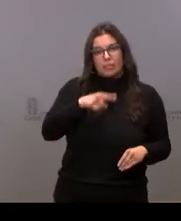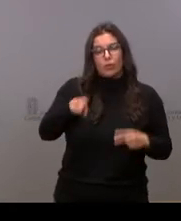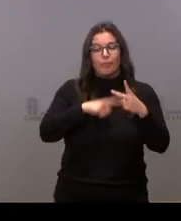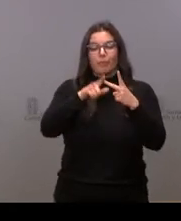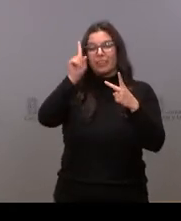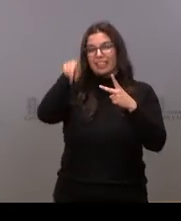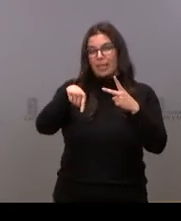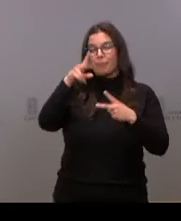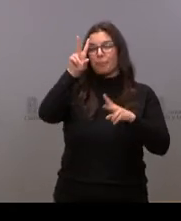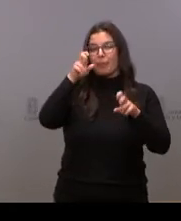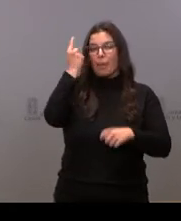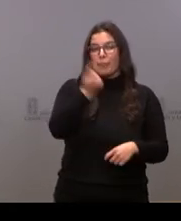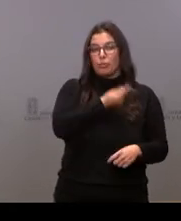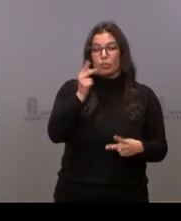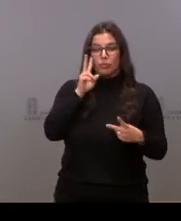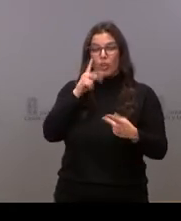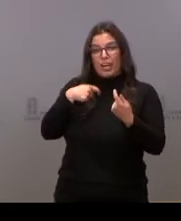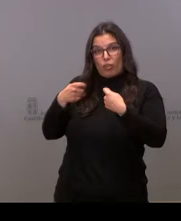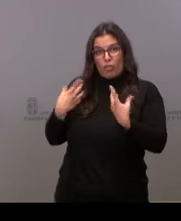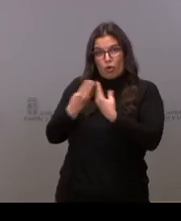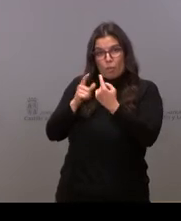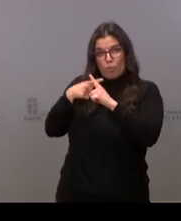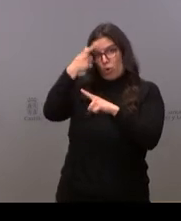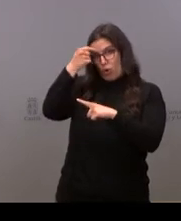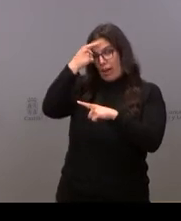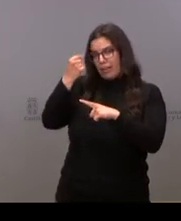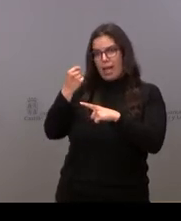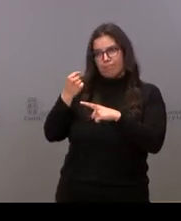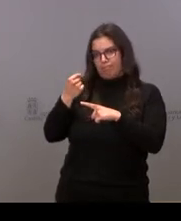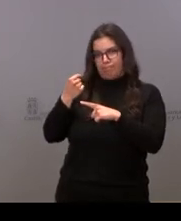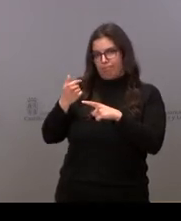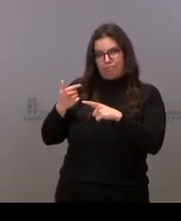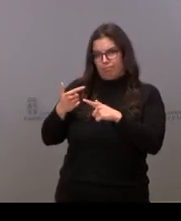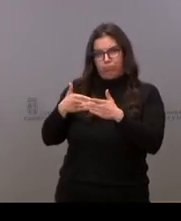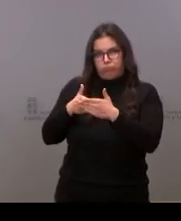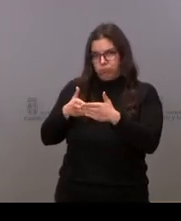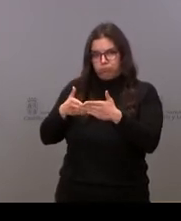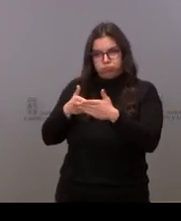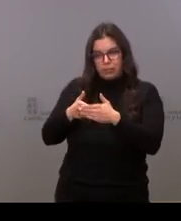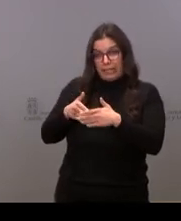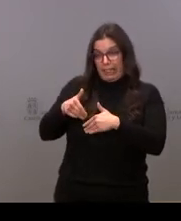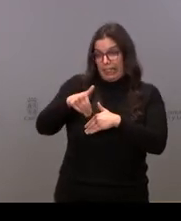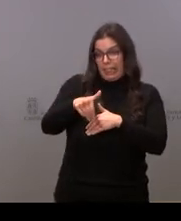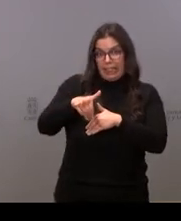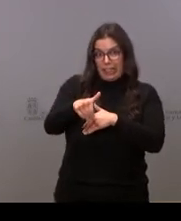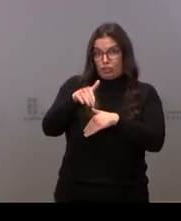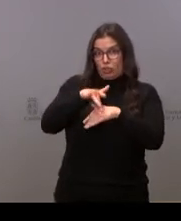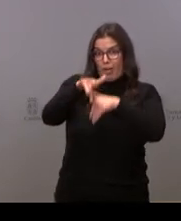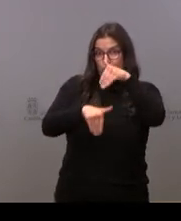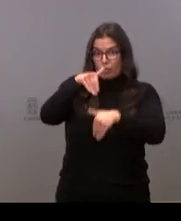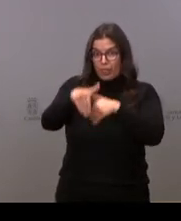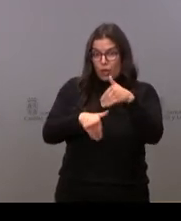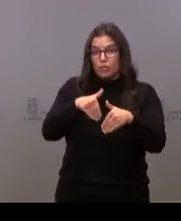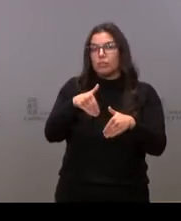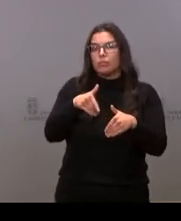que las negociaciones con Por Ávila no avanzan y el estrecho de margen que queda hasta el Pleno, no sé si usted mira más ahora hacia la UPL